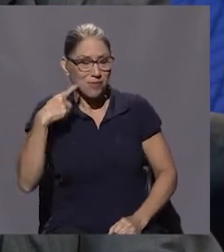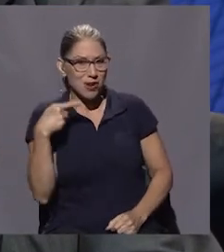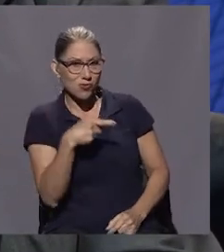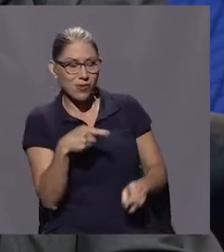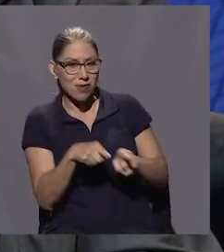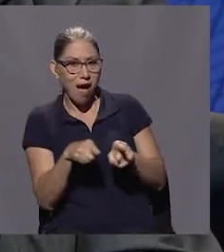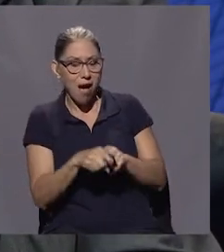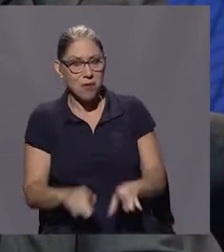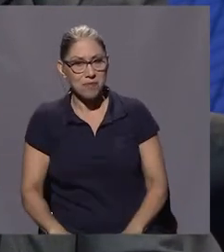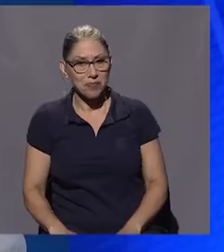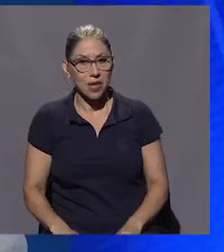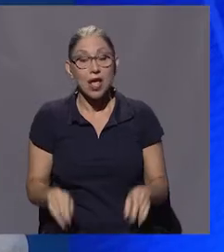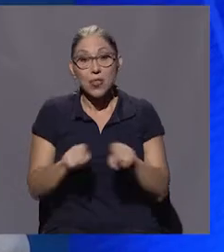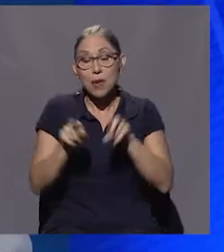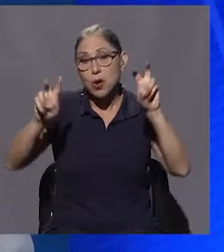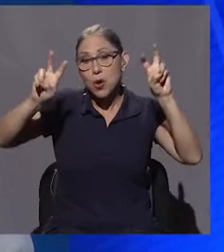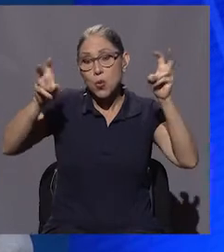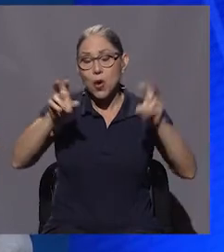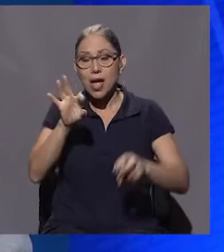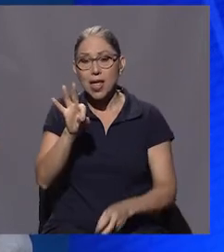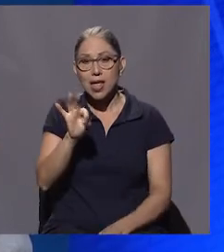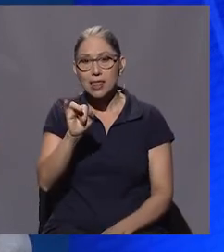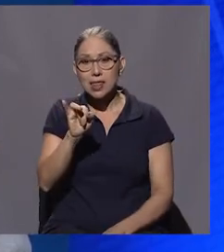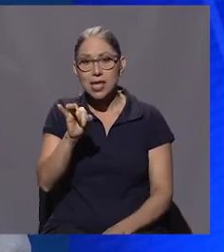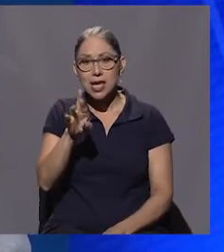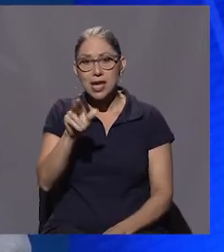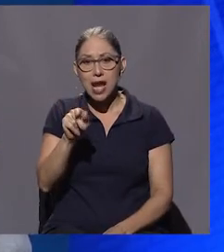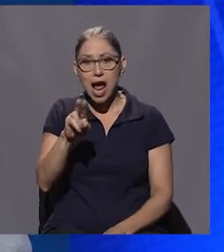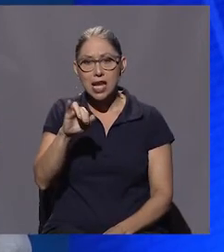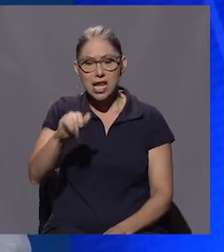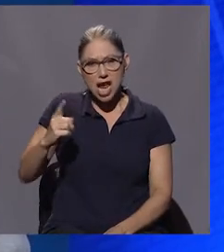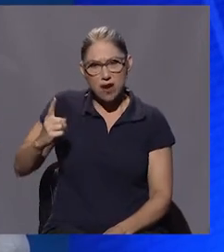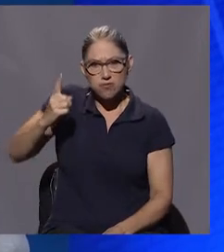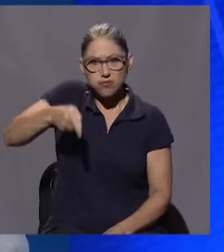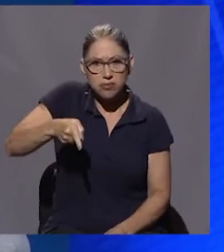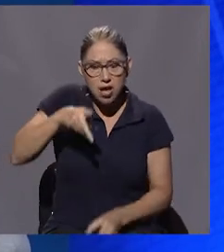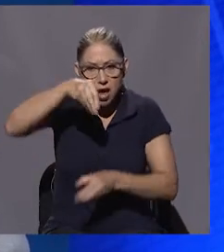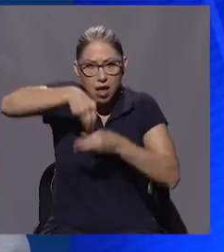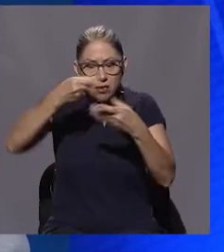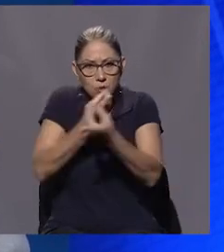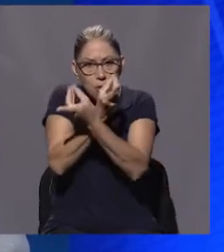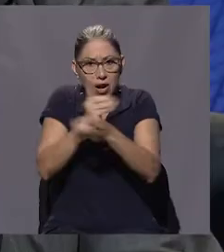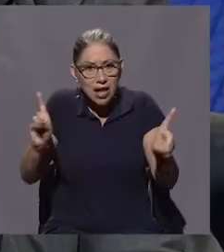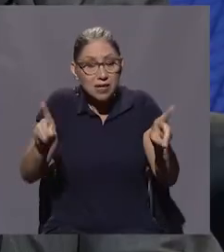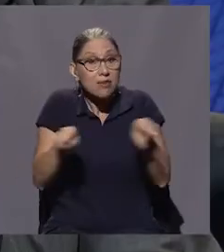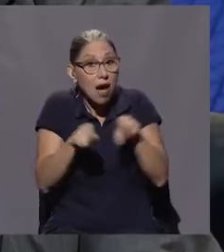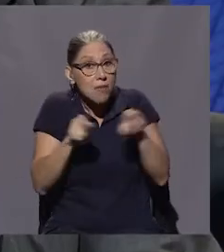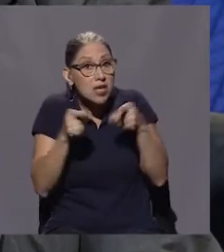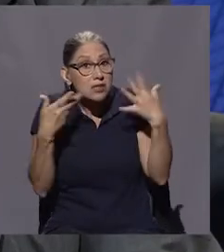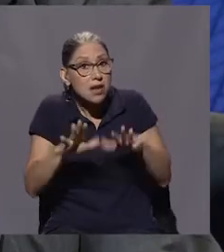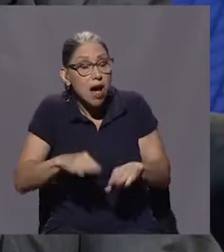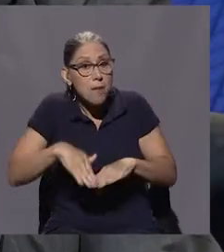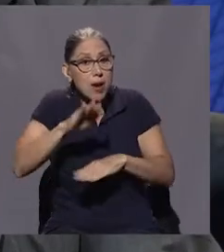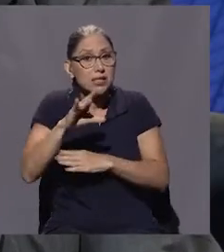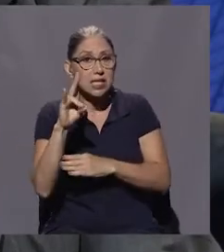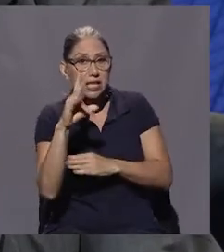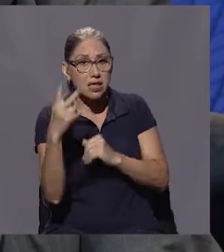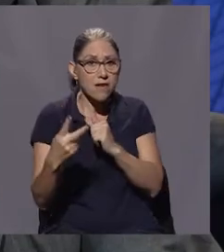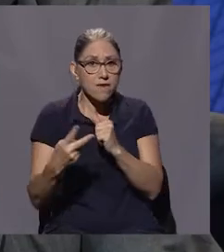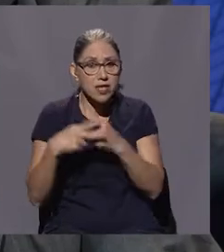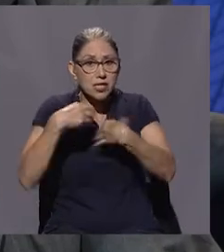Y bueno, yo diría que Tiranía en Democracia es un texto también que ya lleva más de siete impresiones. Así es, siete impresiones